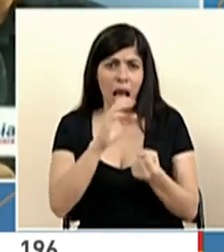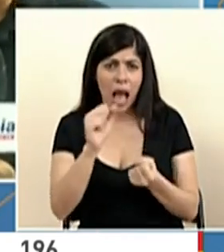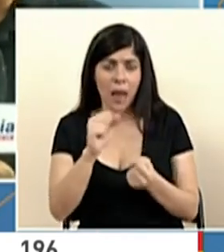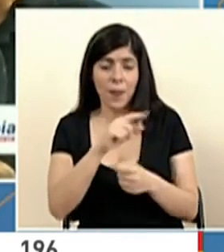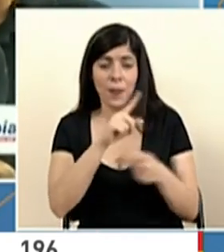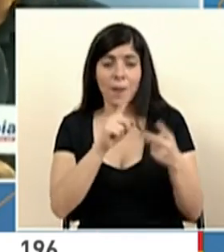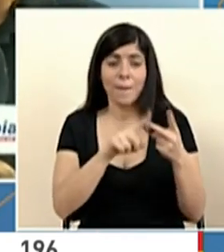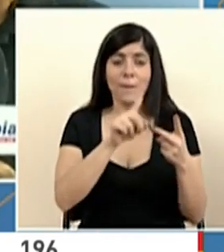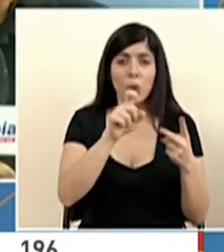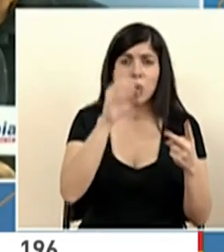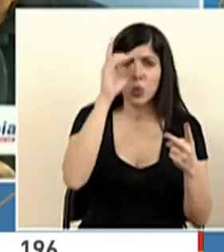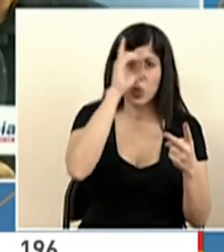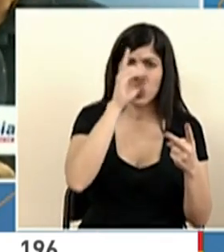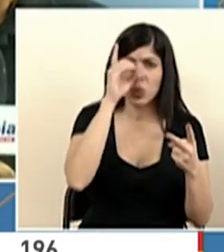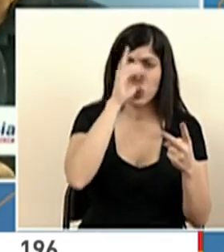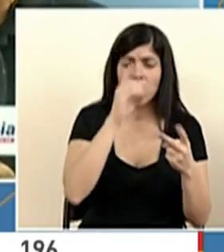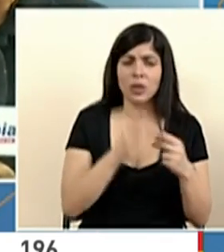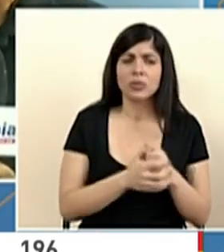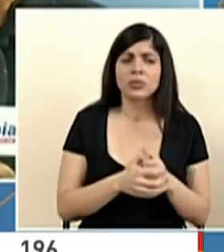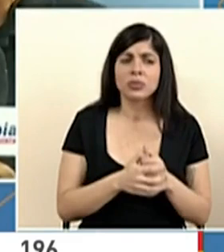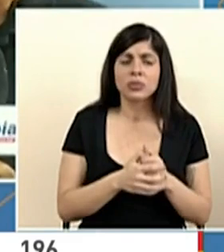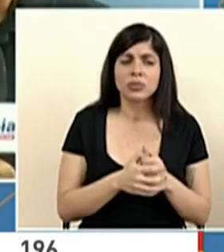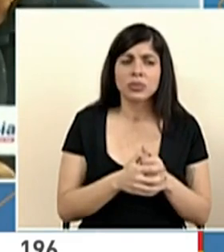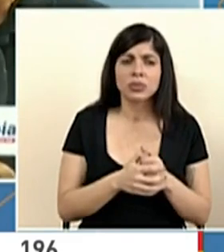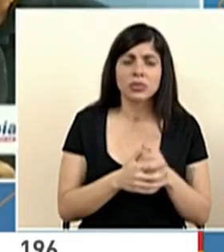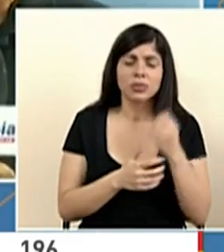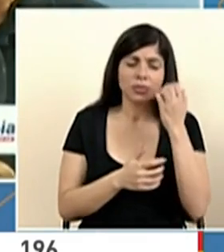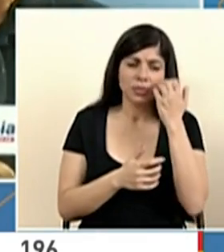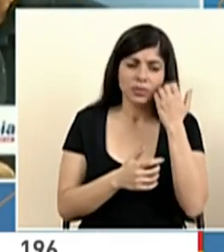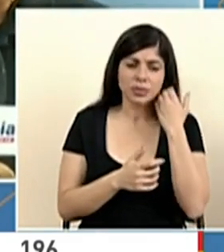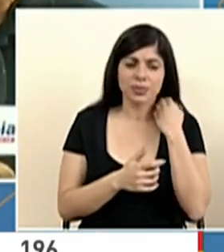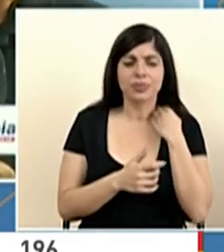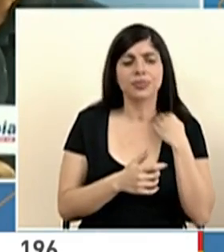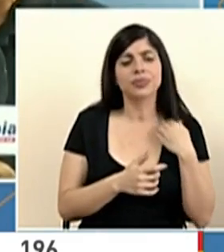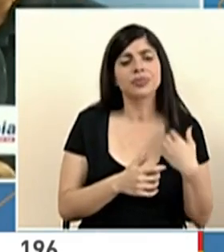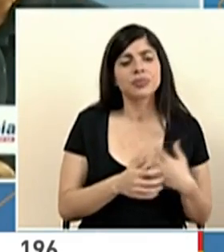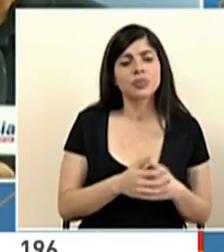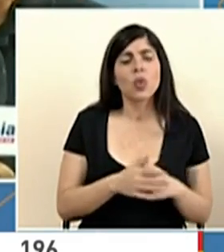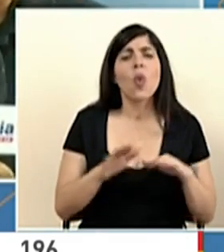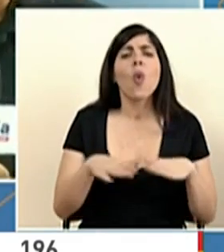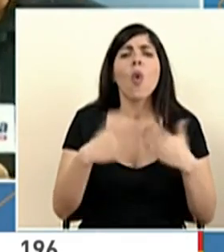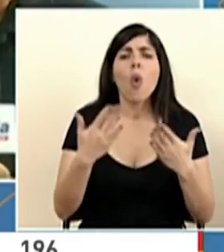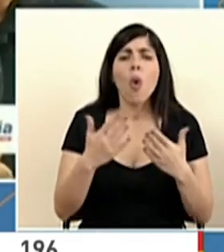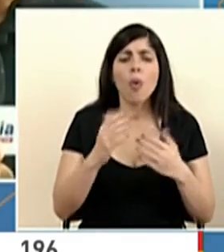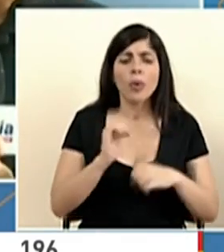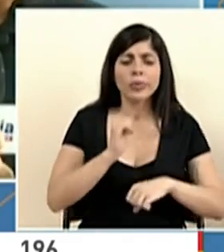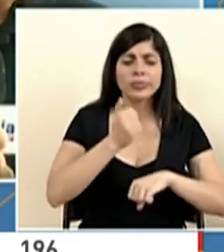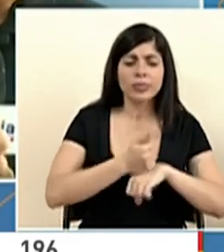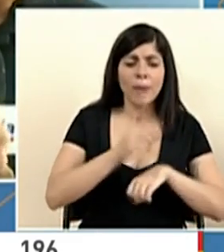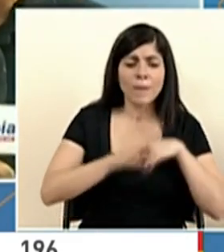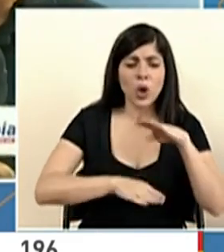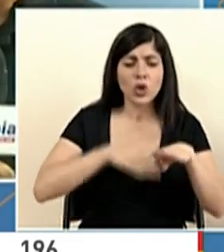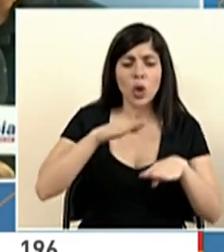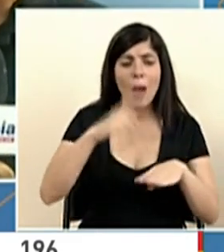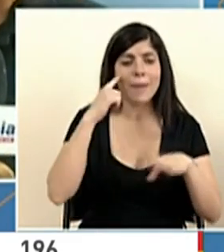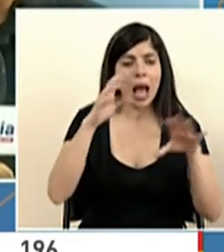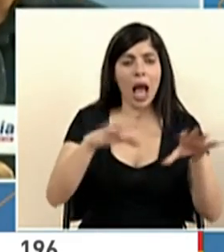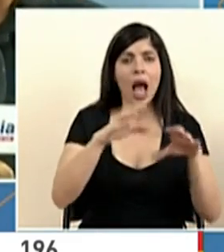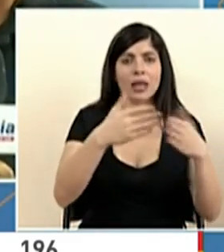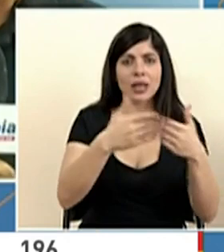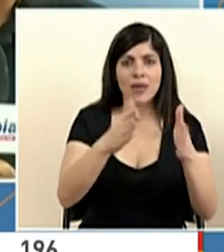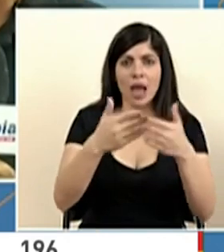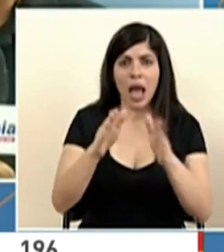doctor Salas. ¿Cómo será el proceso para crear los protocolos que permitan la apertura de algunas actividades? Los, digamos, tendrán